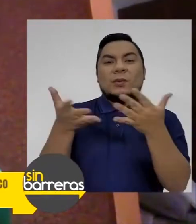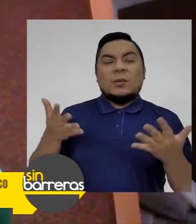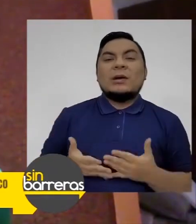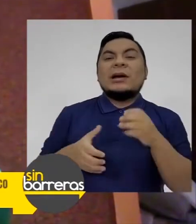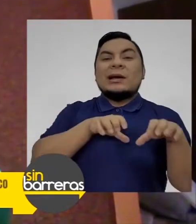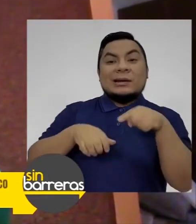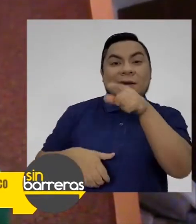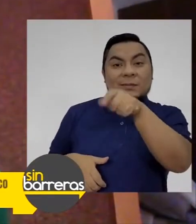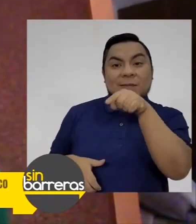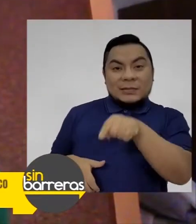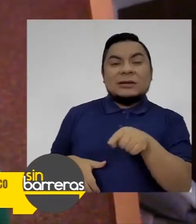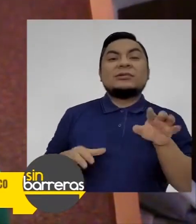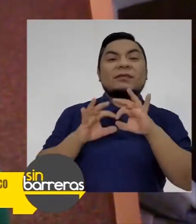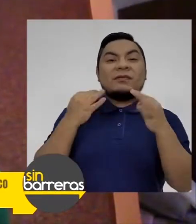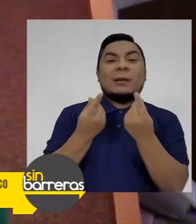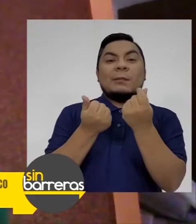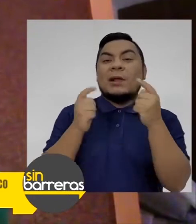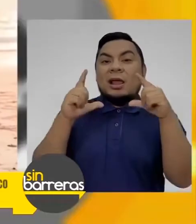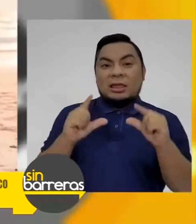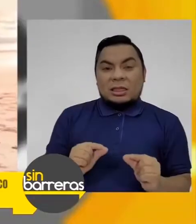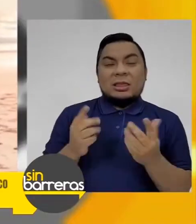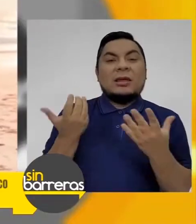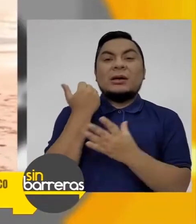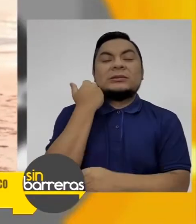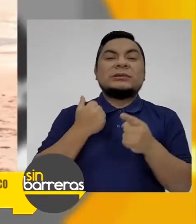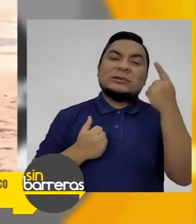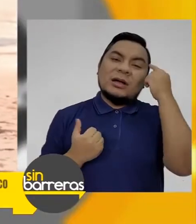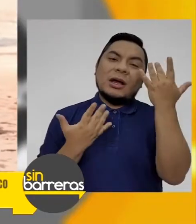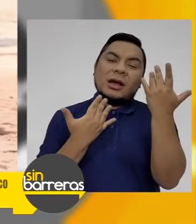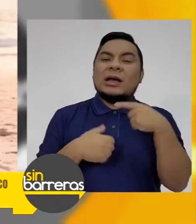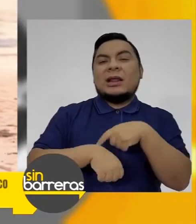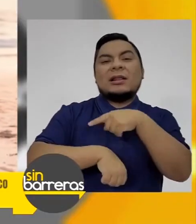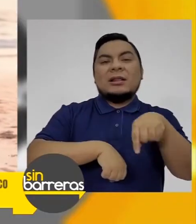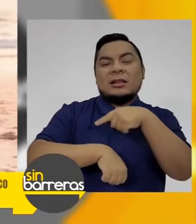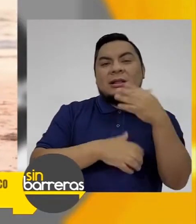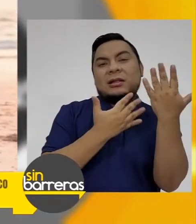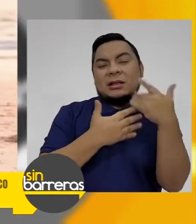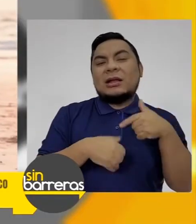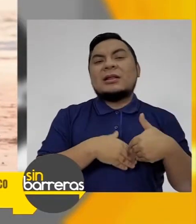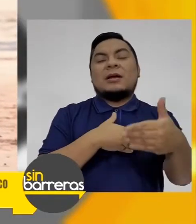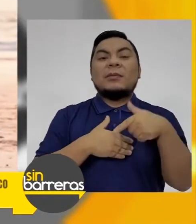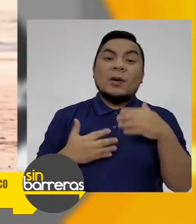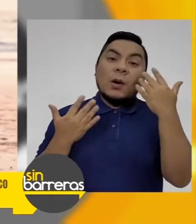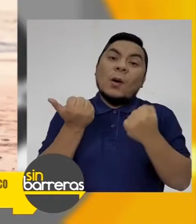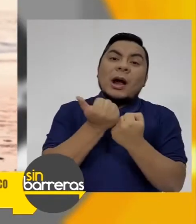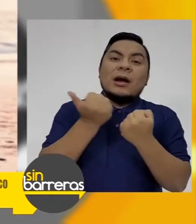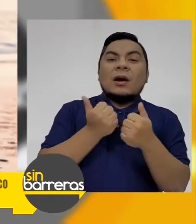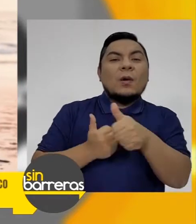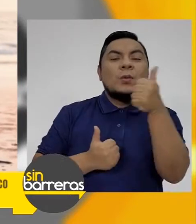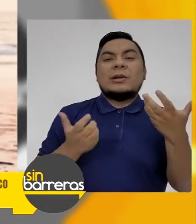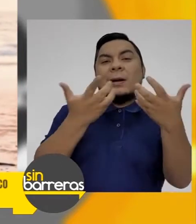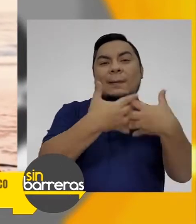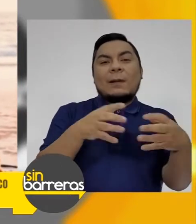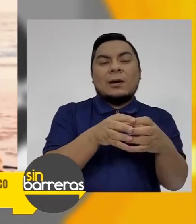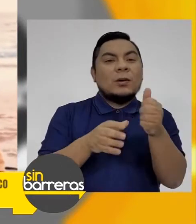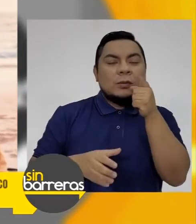lo que hace que familias de bajos recursos tengan que esperar mucho tiempo o depender de la ayuda o de la guía de alguna